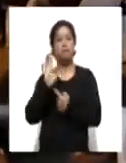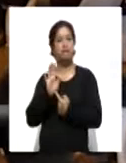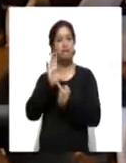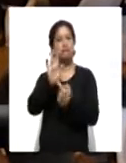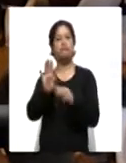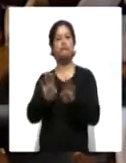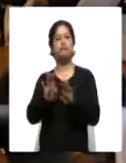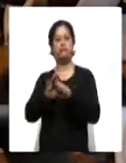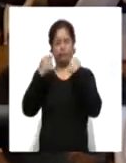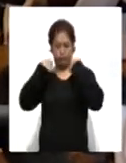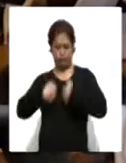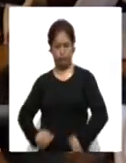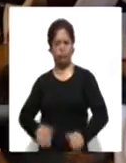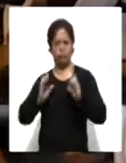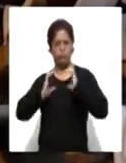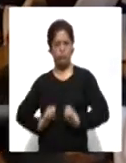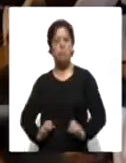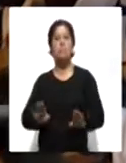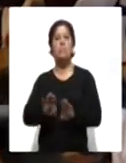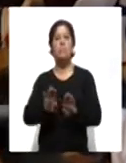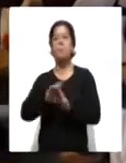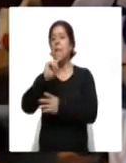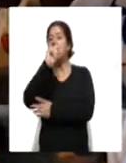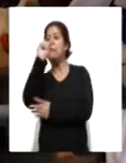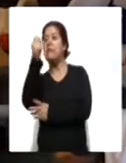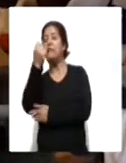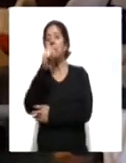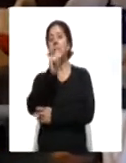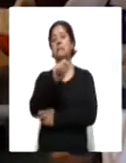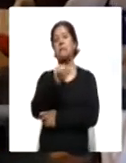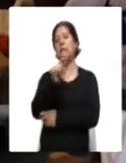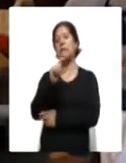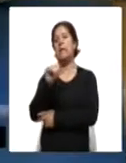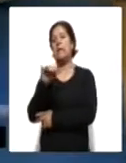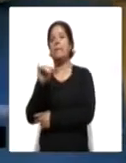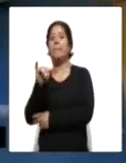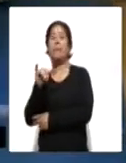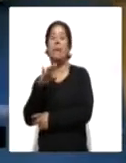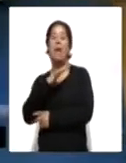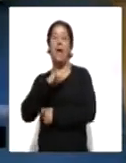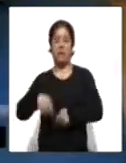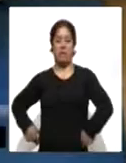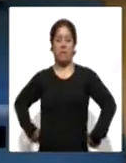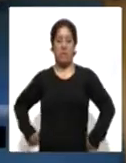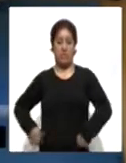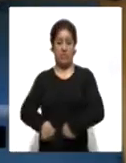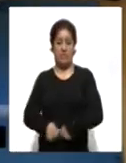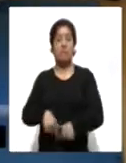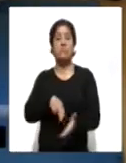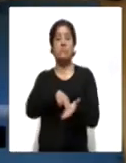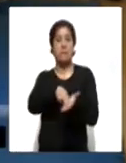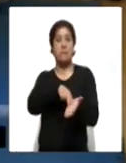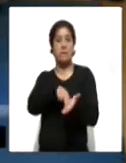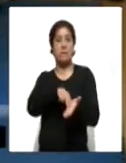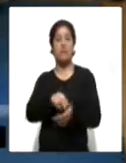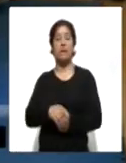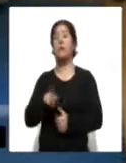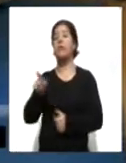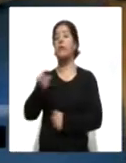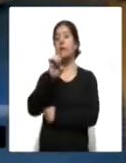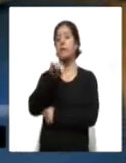técnicas y su desempeño en el tatami para obtener su grado en cinta negra. Enrique Morales, entrenador del lugar,